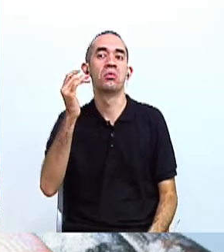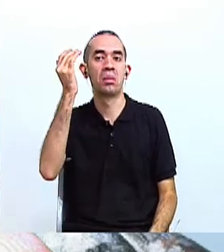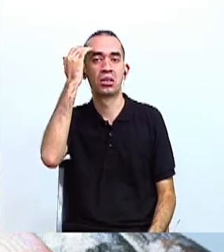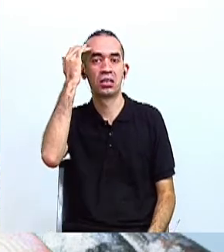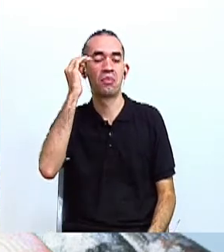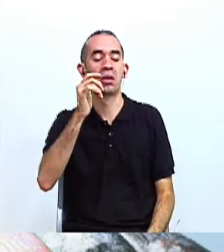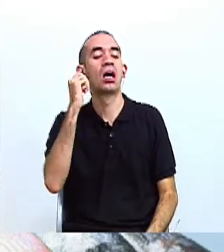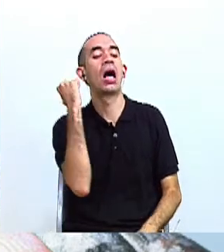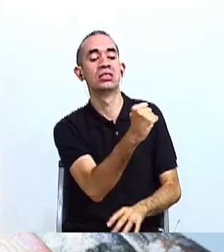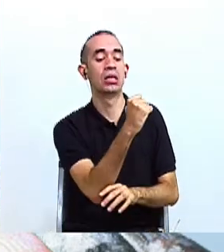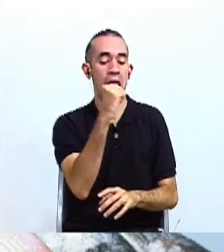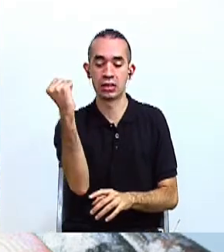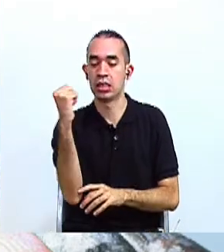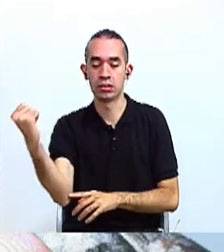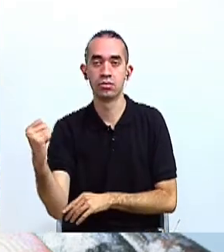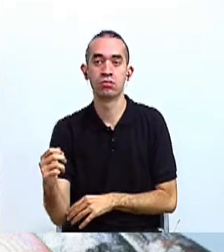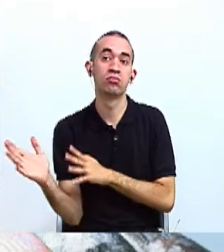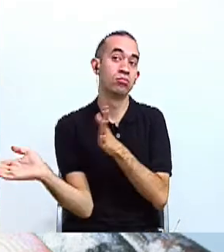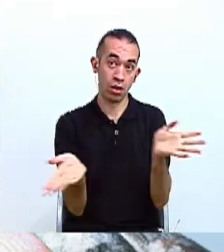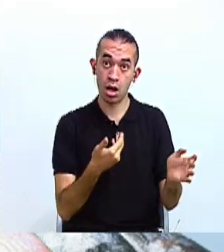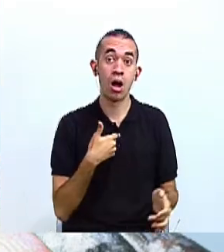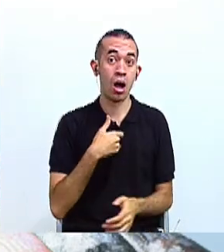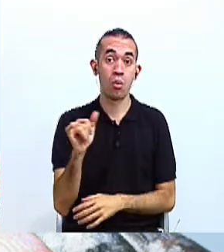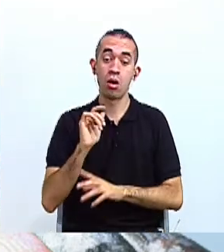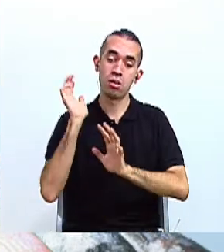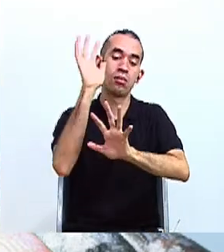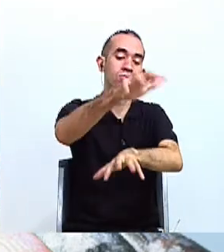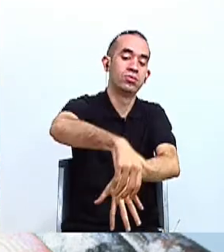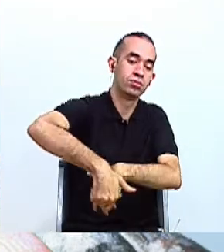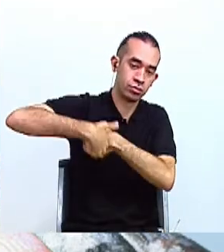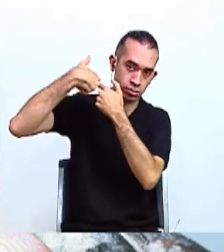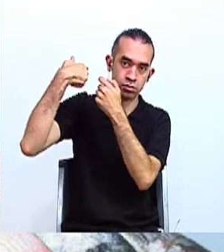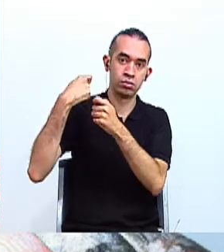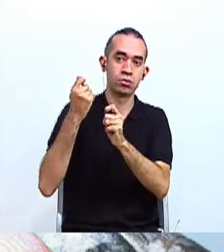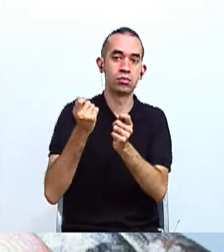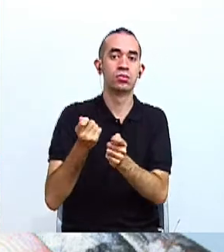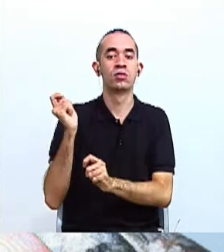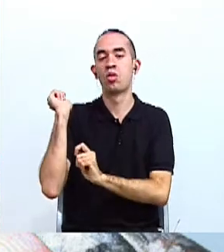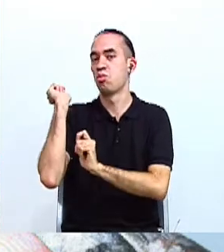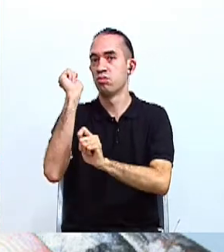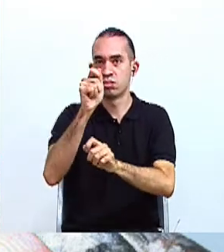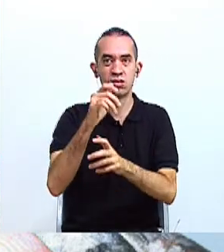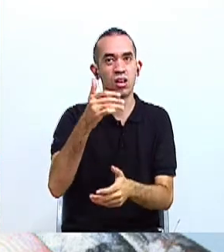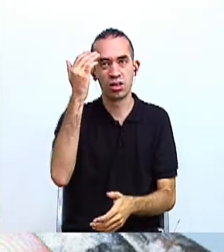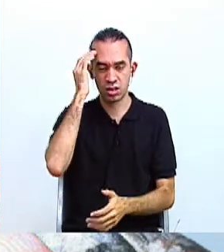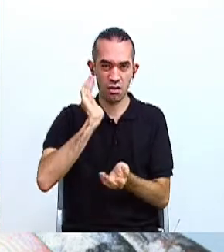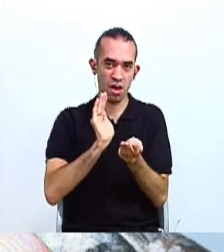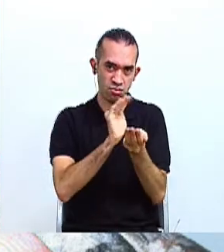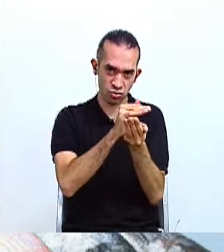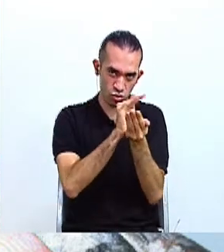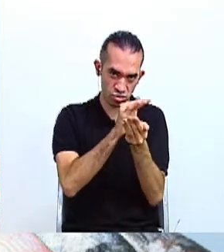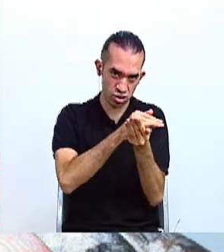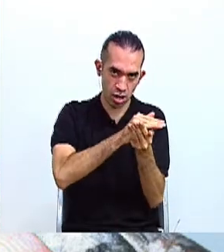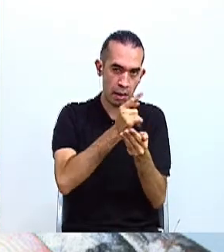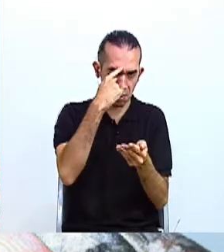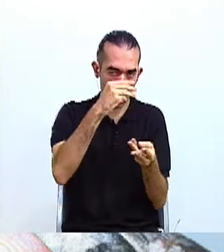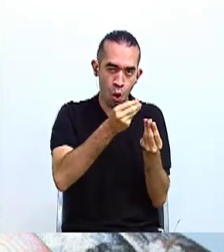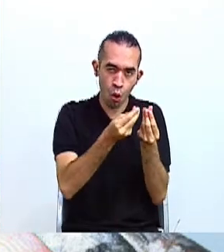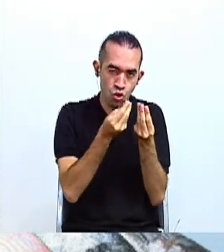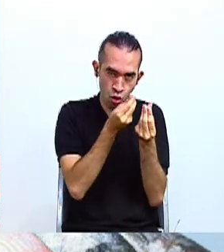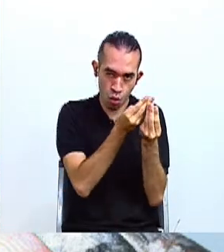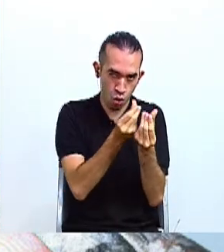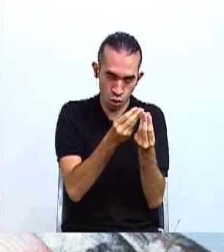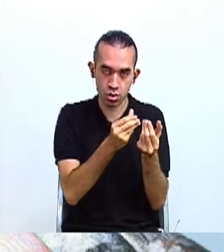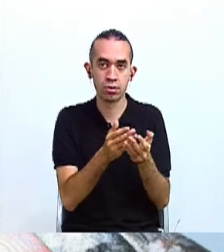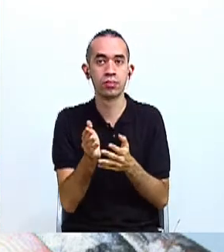caza. También practicaron la pesca. Ya hablamos, por ejemplo, de la extracción del murex. Pero además de los peces, los